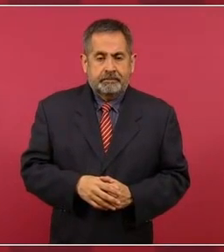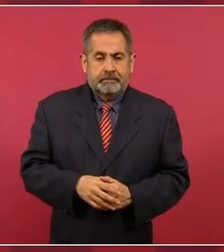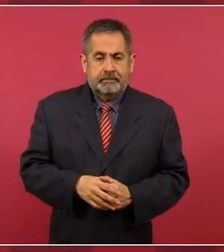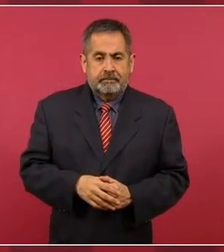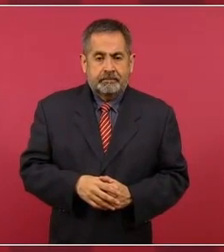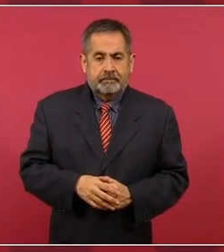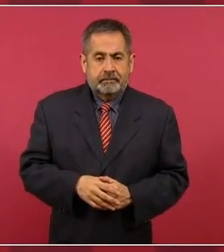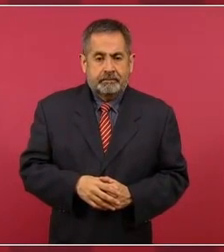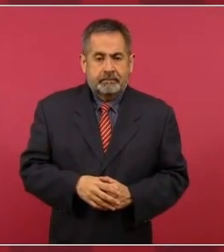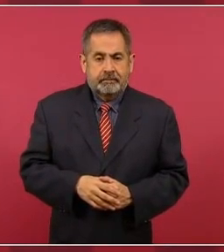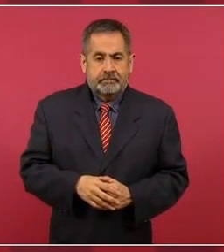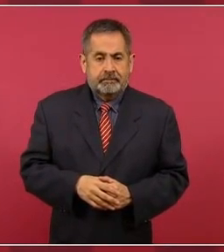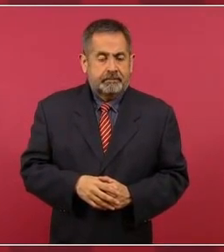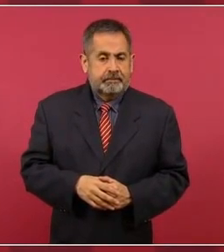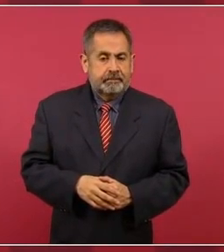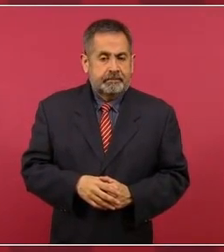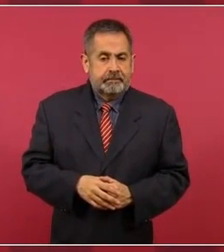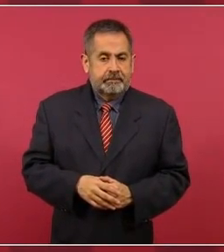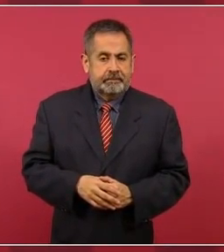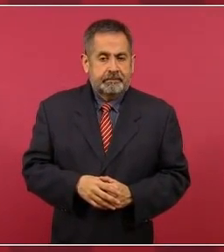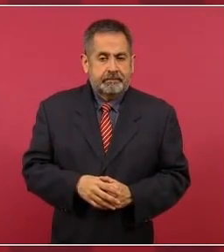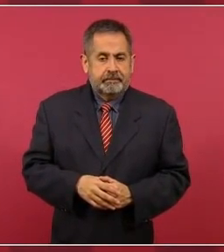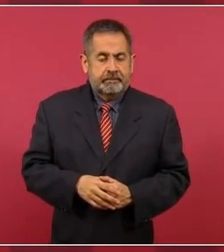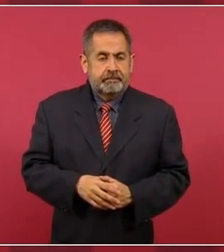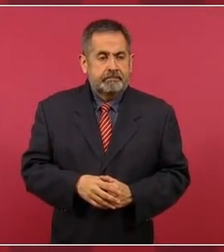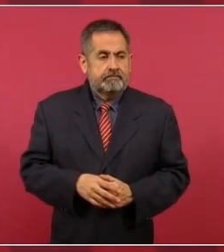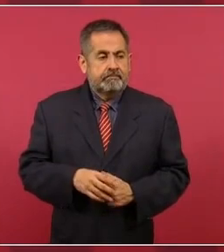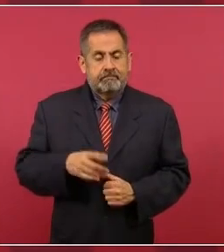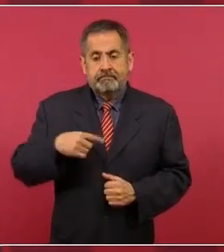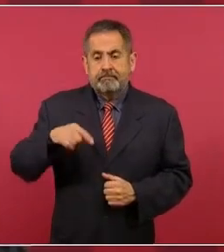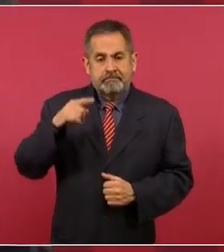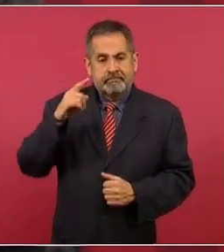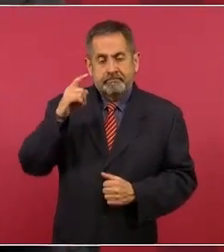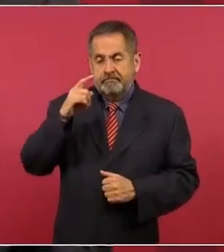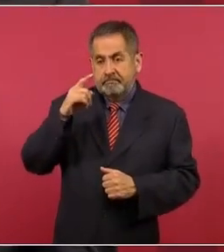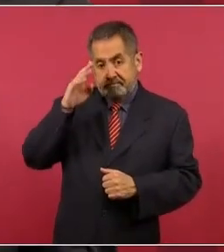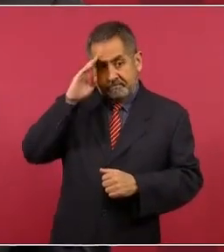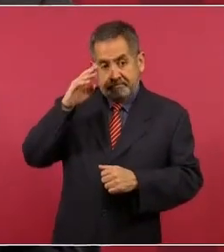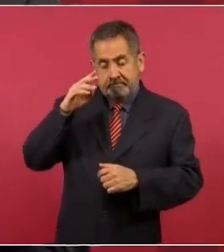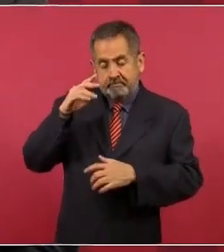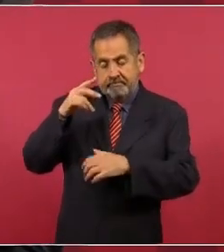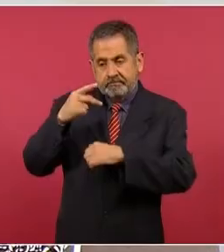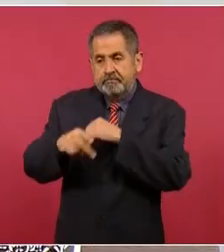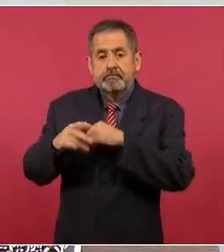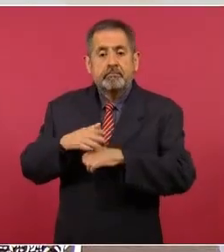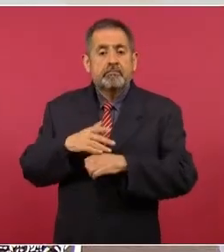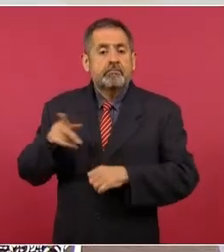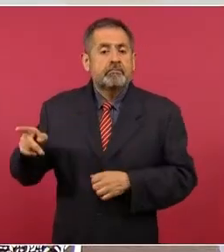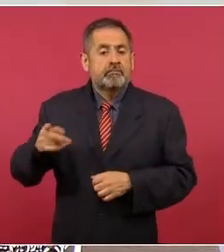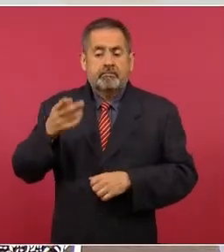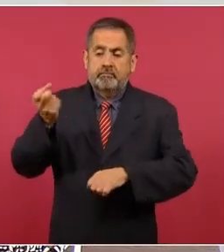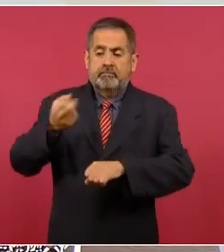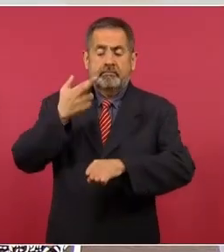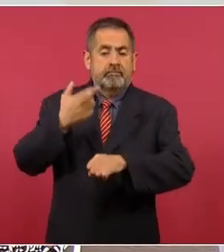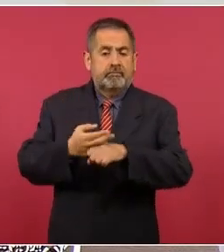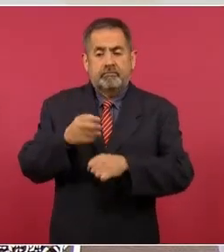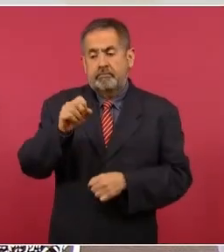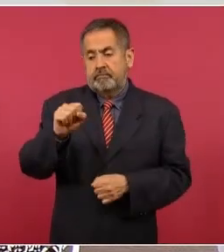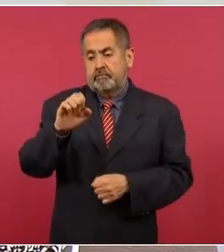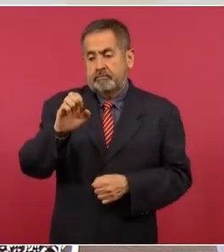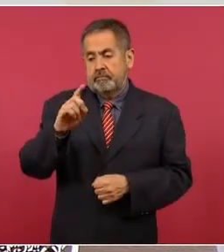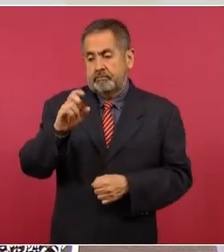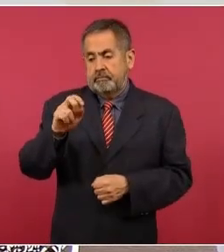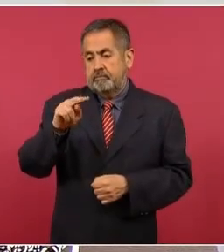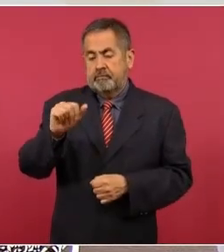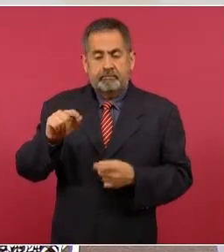secretario de la Defensa y del comandante de la Guardia